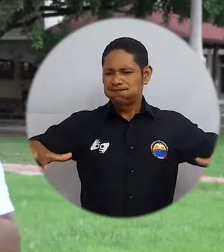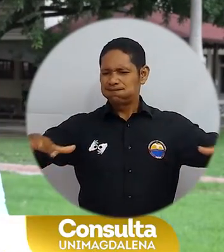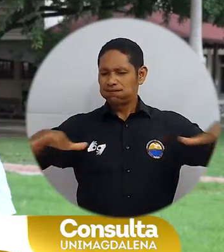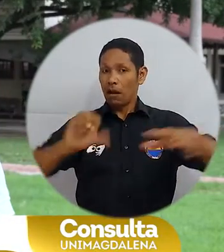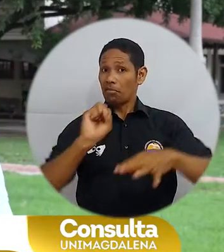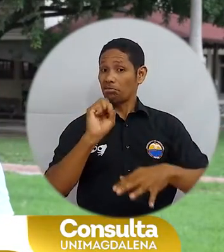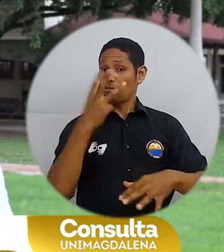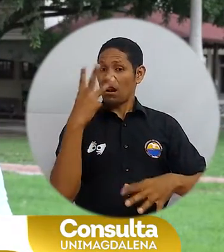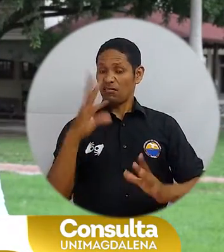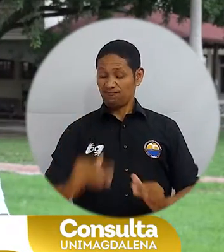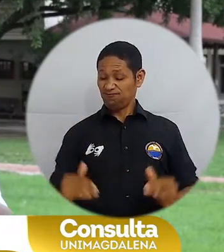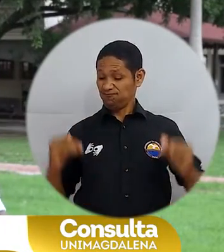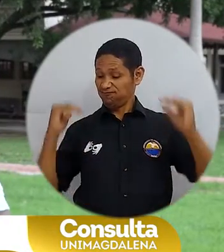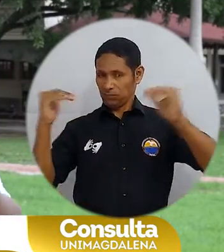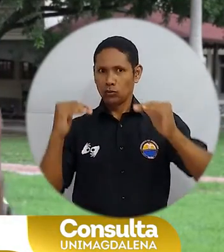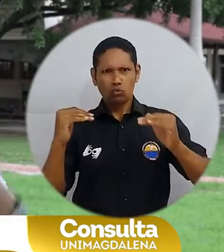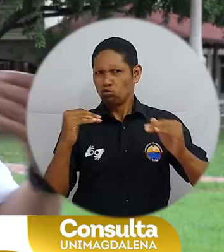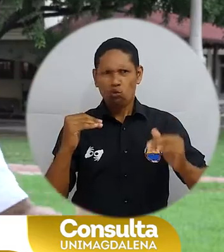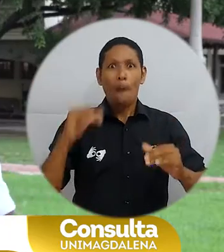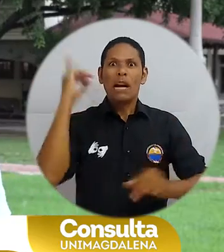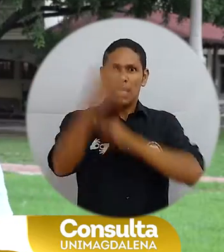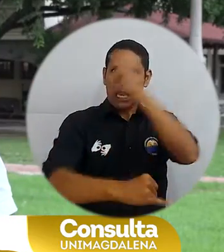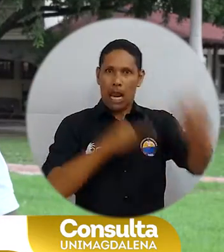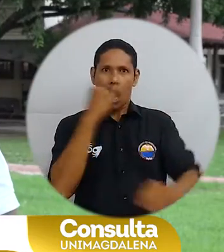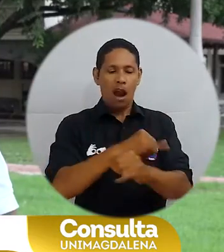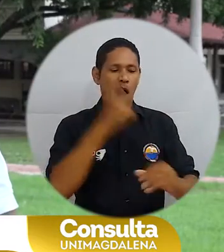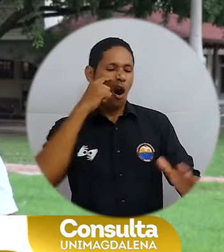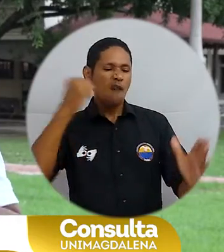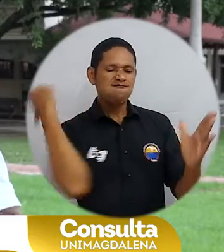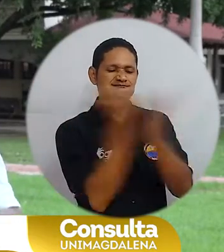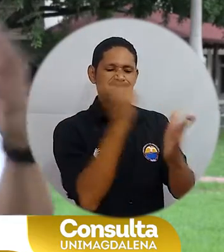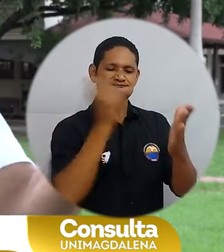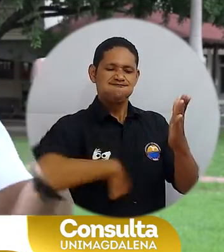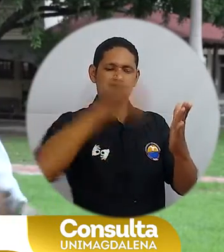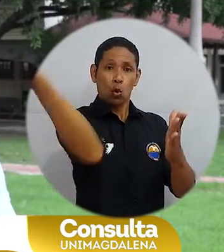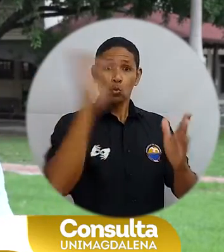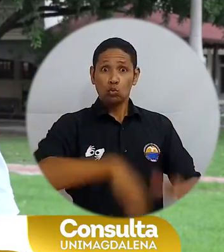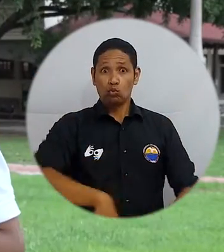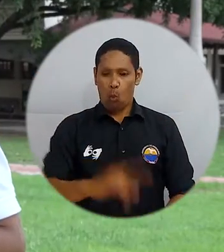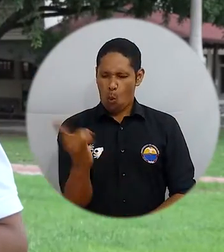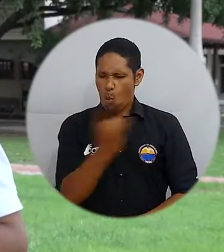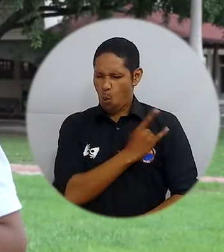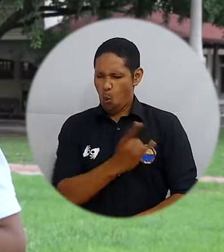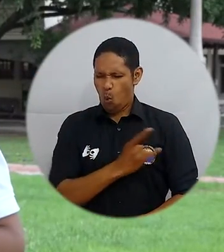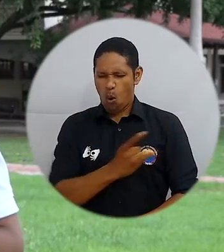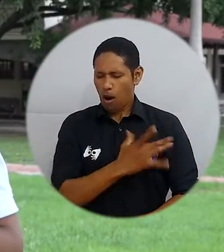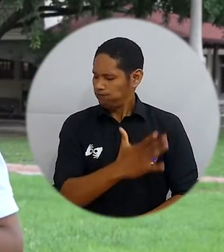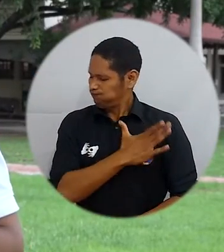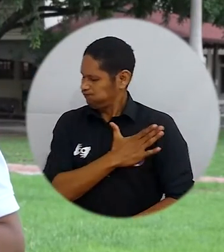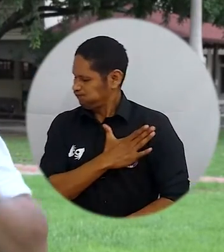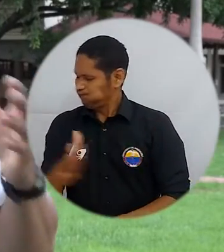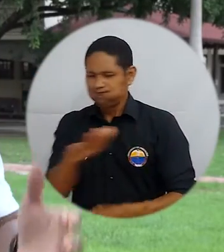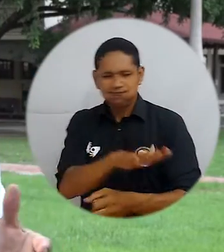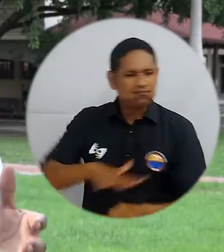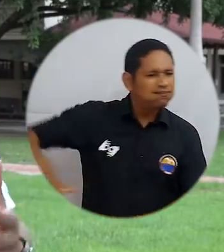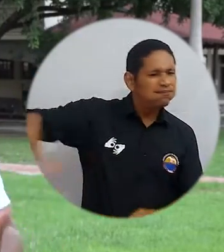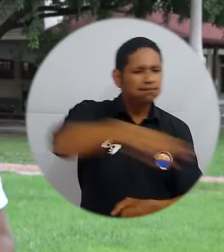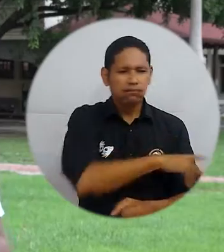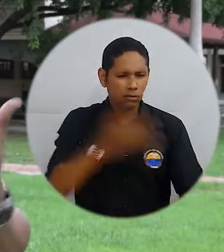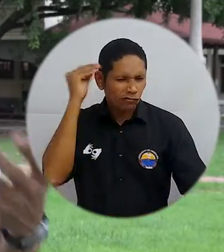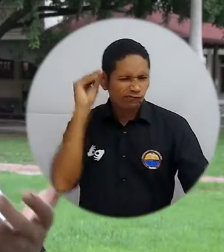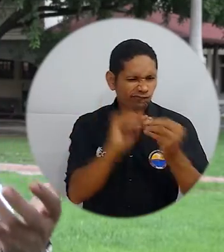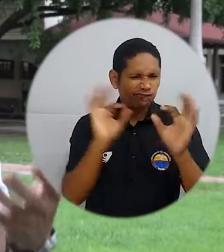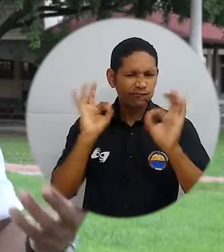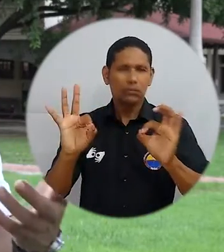ya no solo de tercera generación, sino acreditada internacionalmente como universidad comprometida con el desarrollo de su territorio. Quiero invitarlos